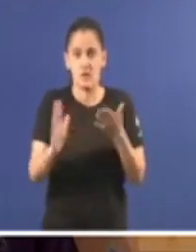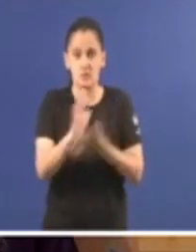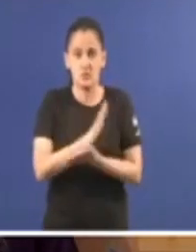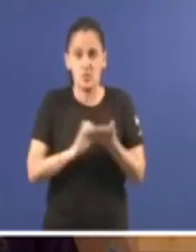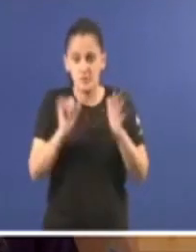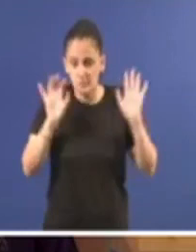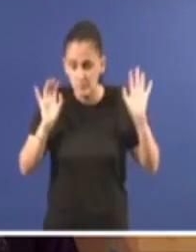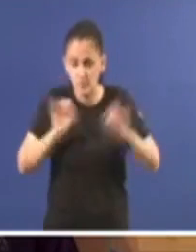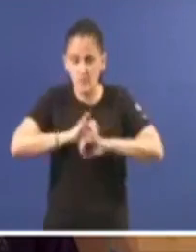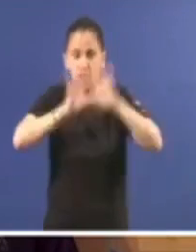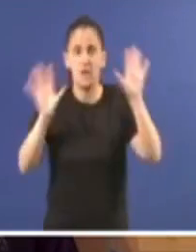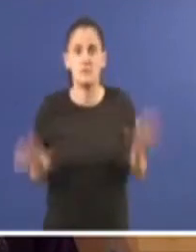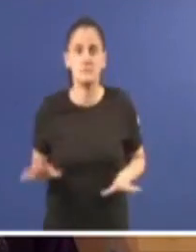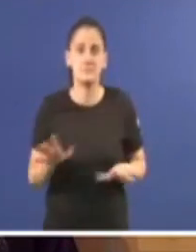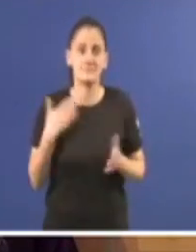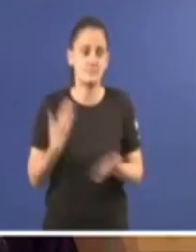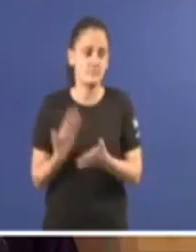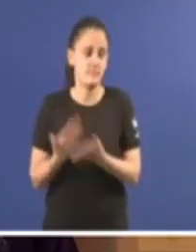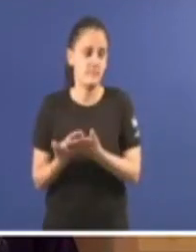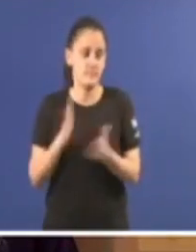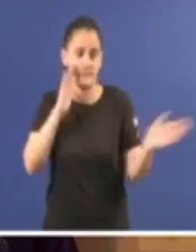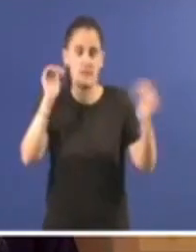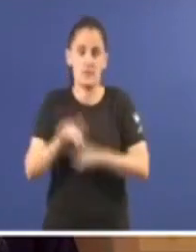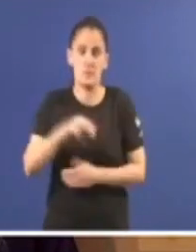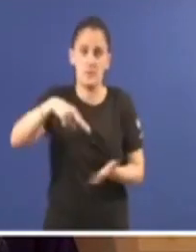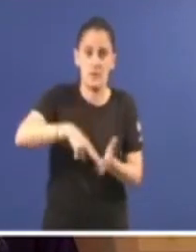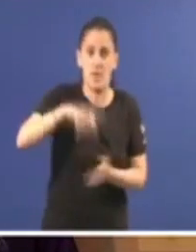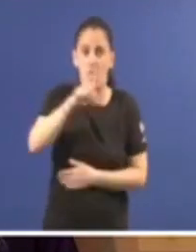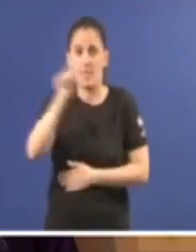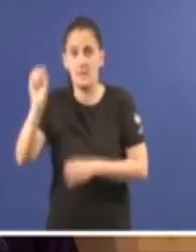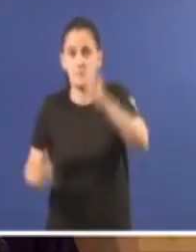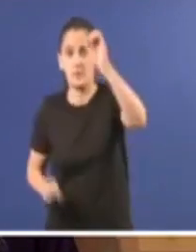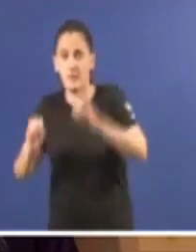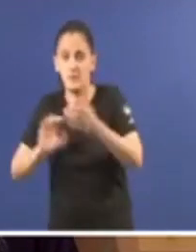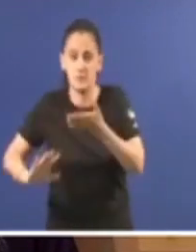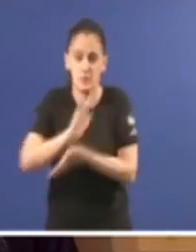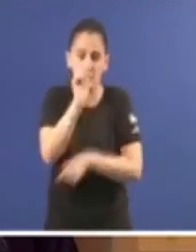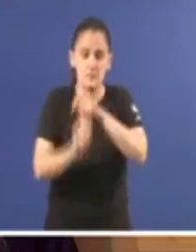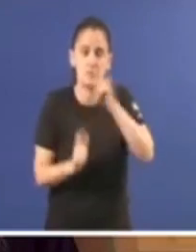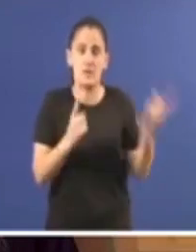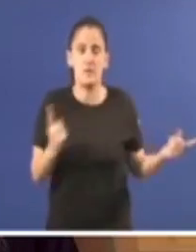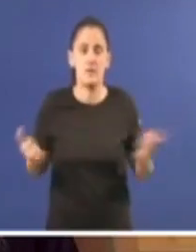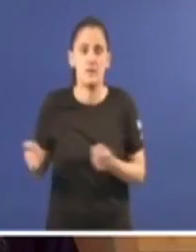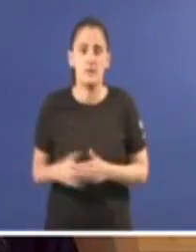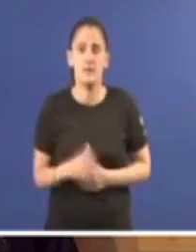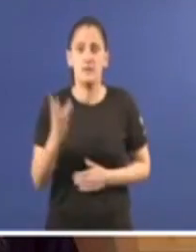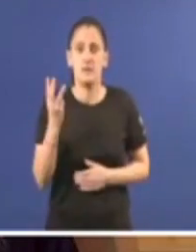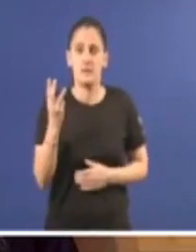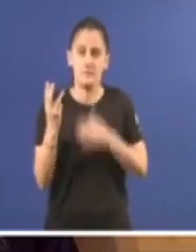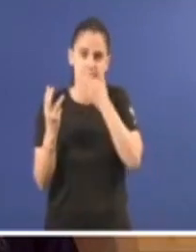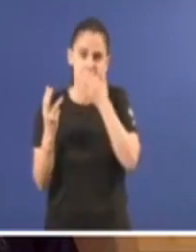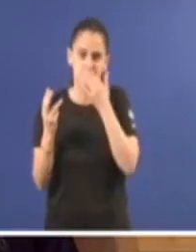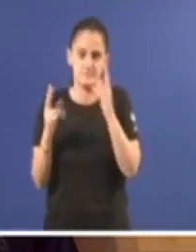claro que é garantir atención presencial o 100% das persoas que o necesiten. En terceiro lugar,